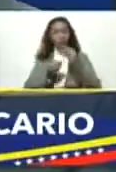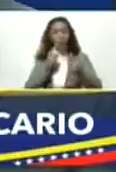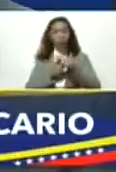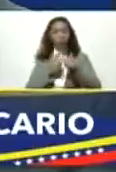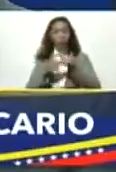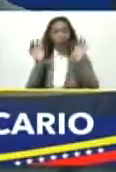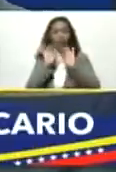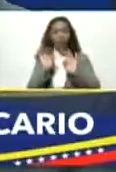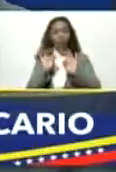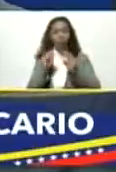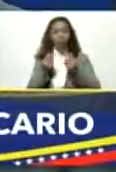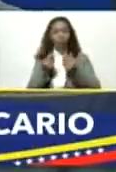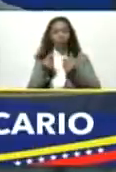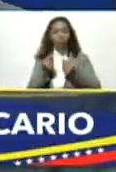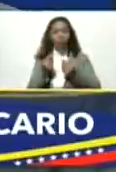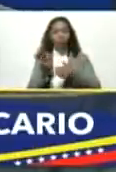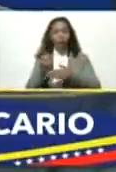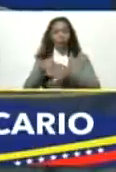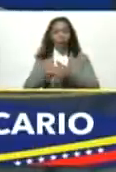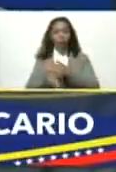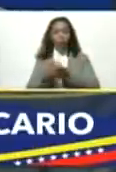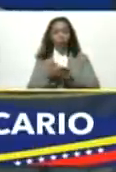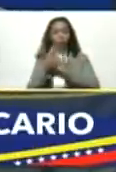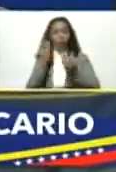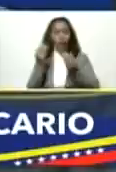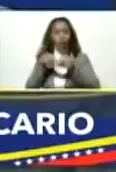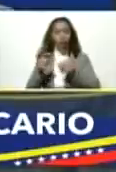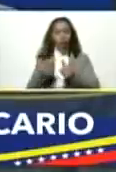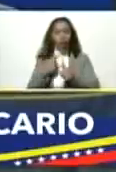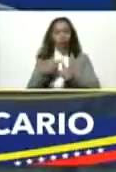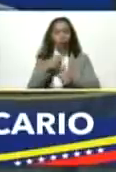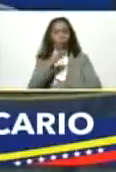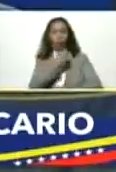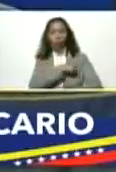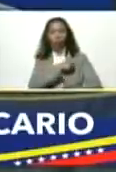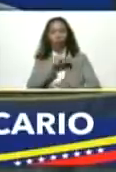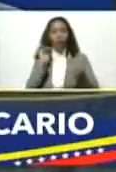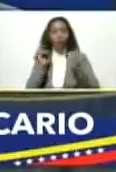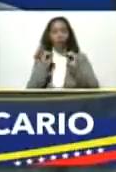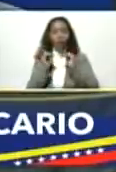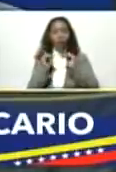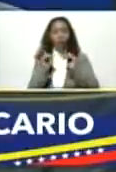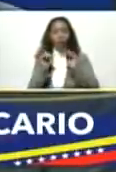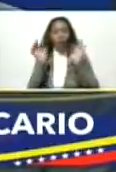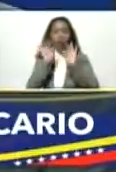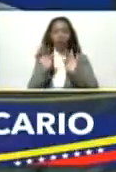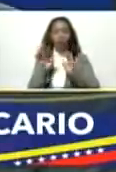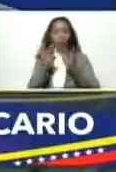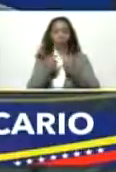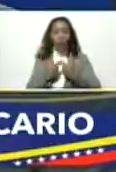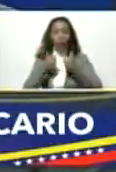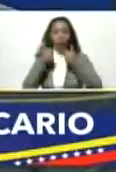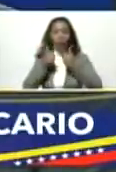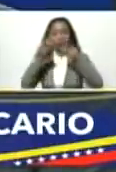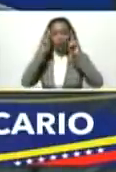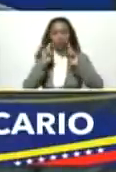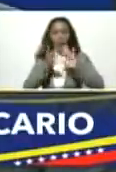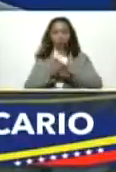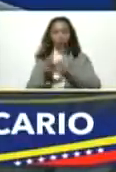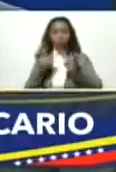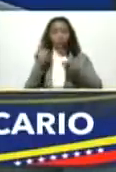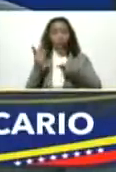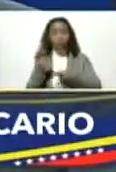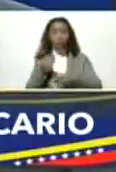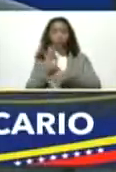posible los recursos que administramos de acuerdo a principios morales y éticos de una sana administración que sea prudente pero a la vez proactiva